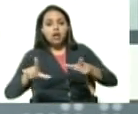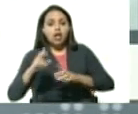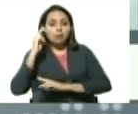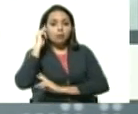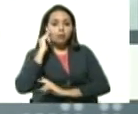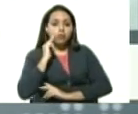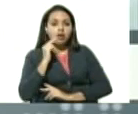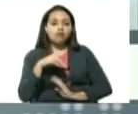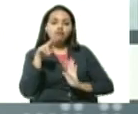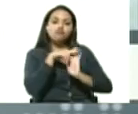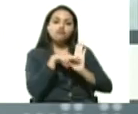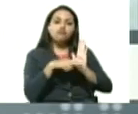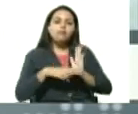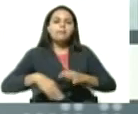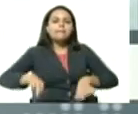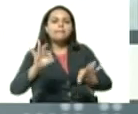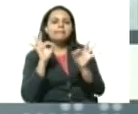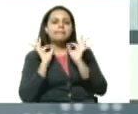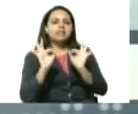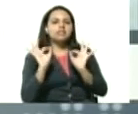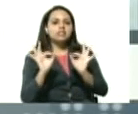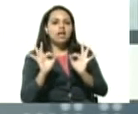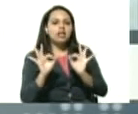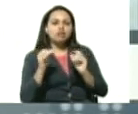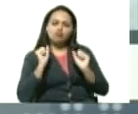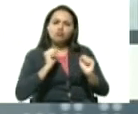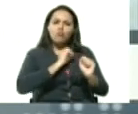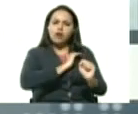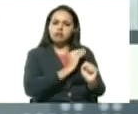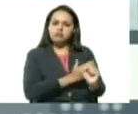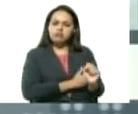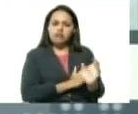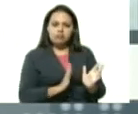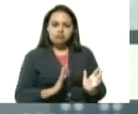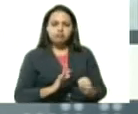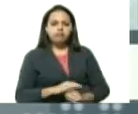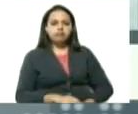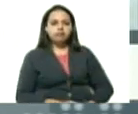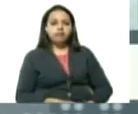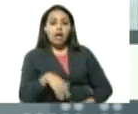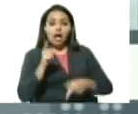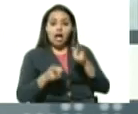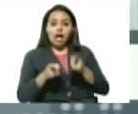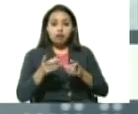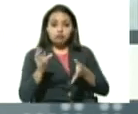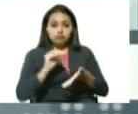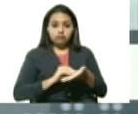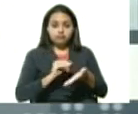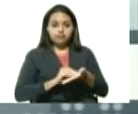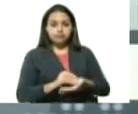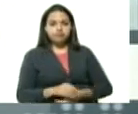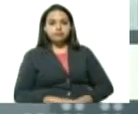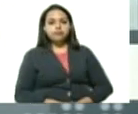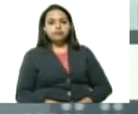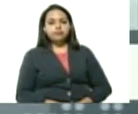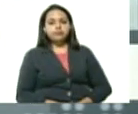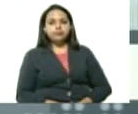especiales extraordinarias radicales en algunos casos bueno